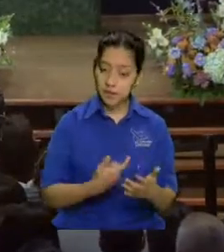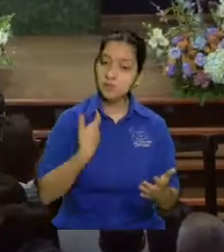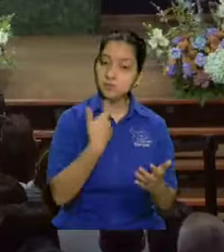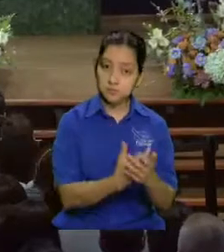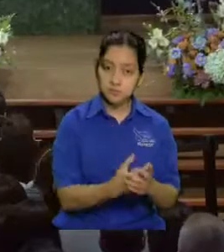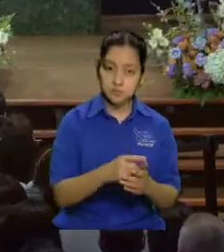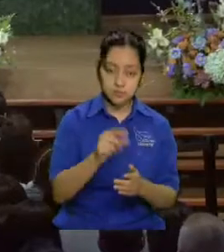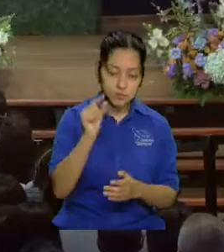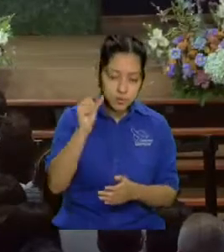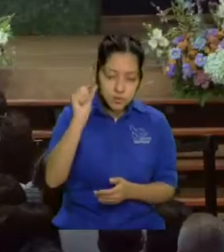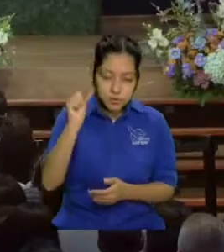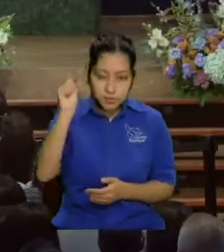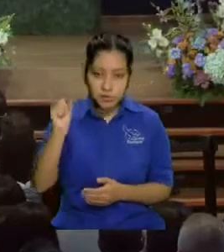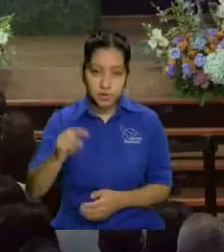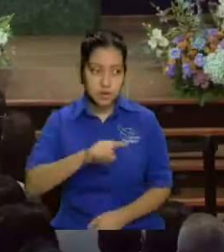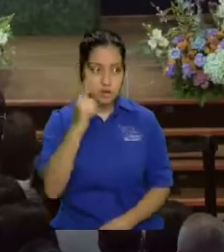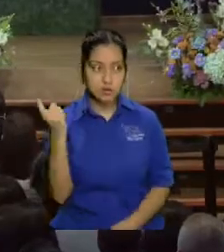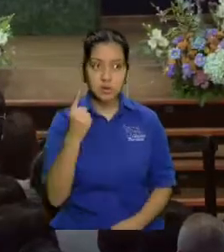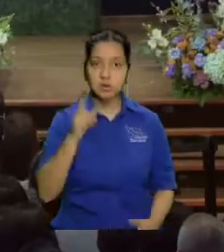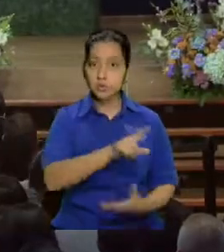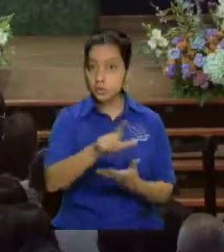comprando todos los lugares estos